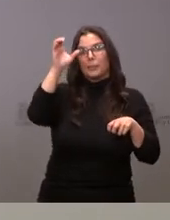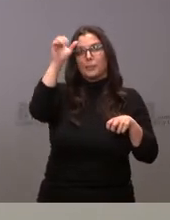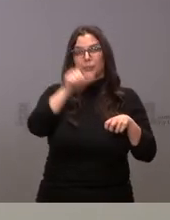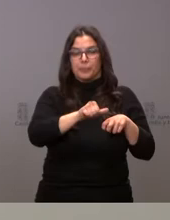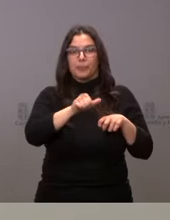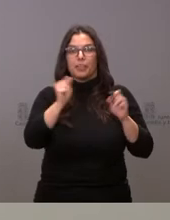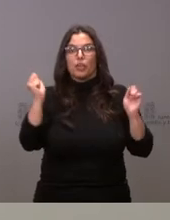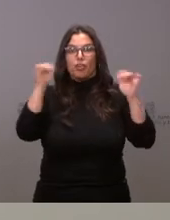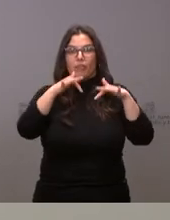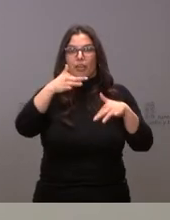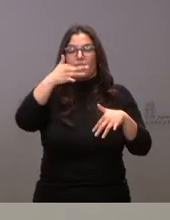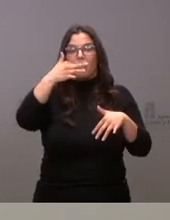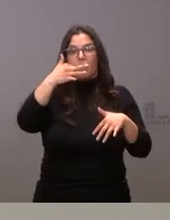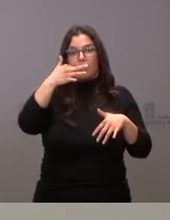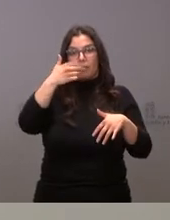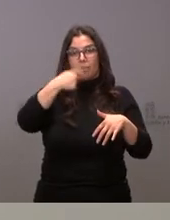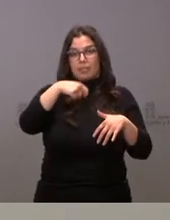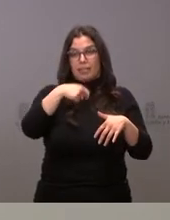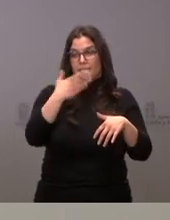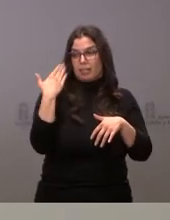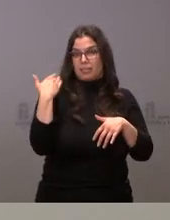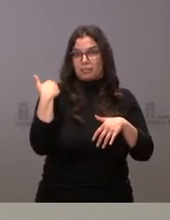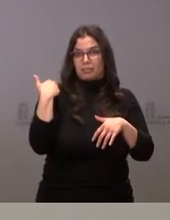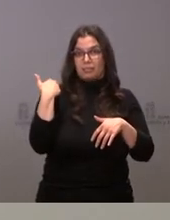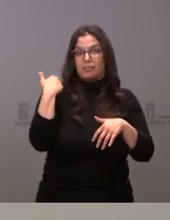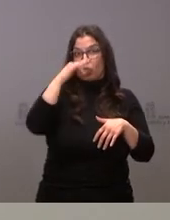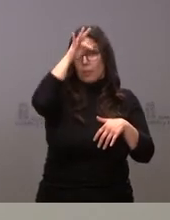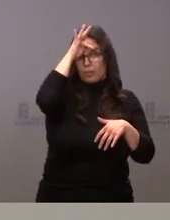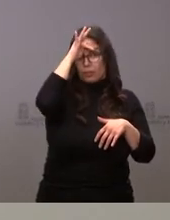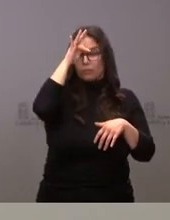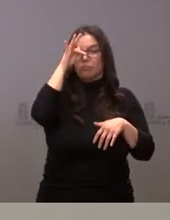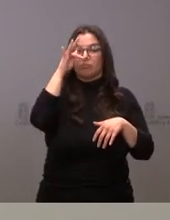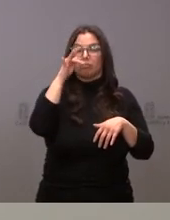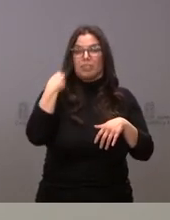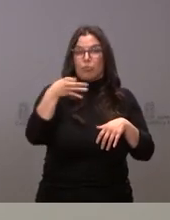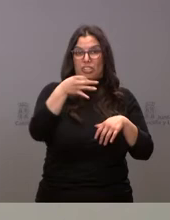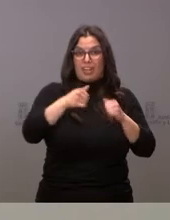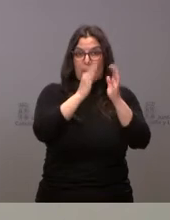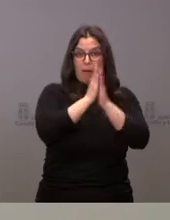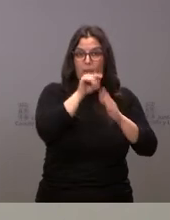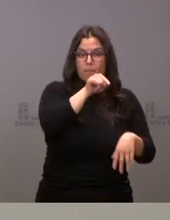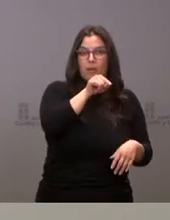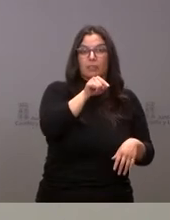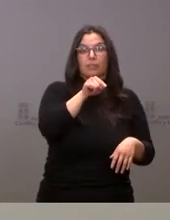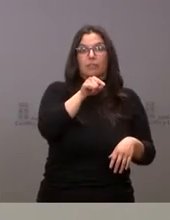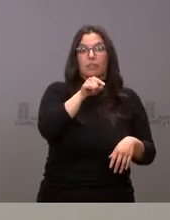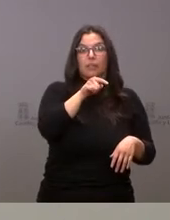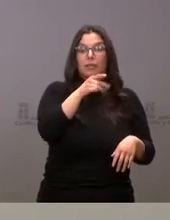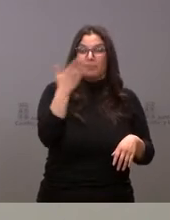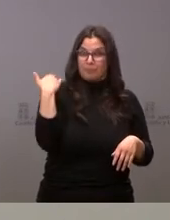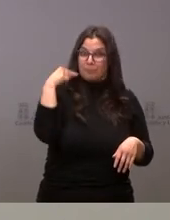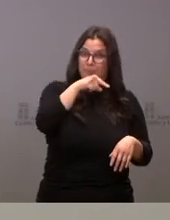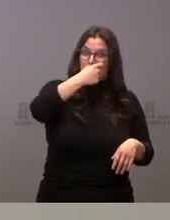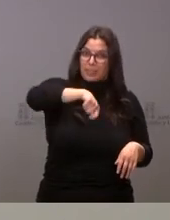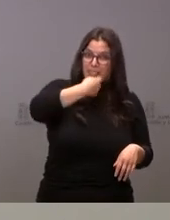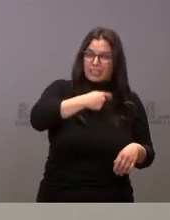presidentes que tuvimos en la Isla de la Palma este domingo y ahí el presidente insistió en su momento, y